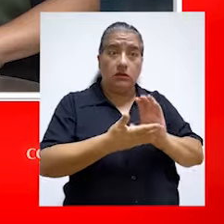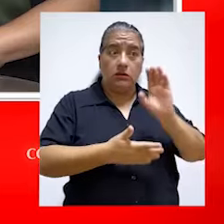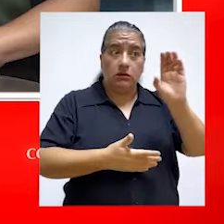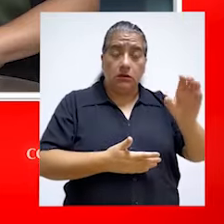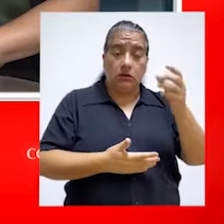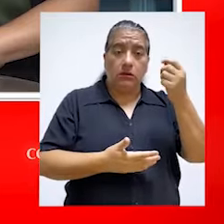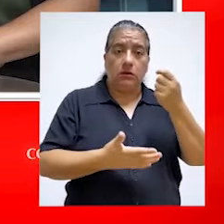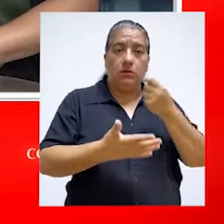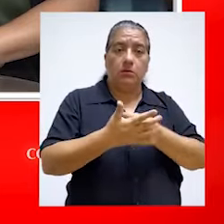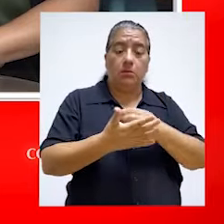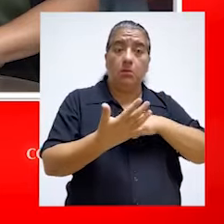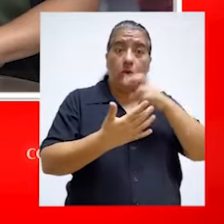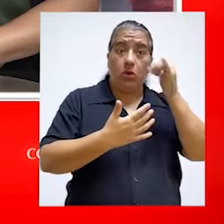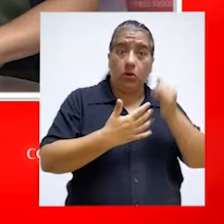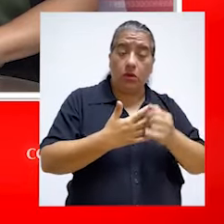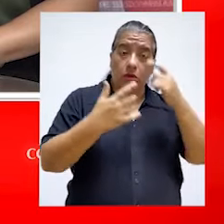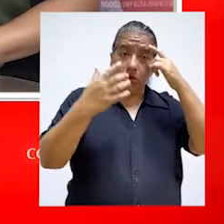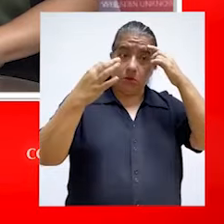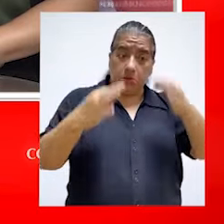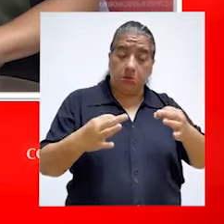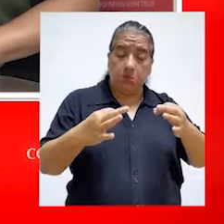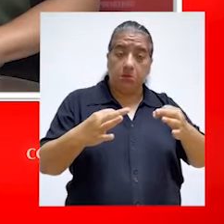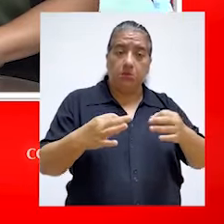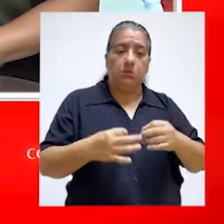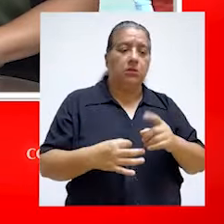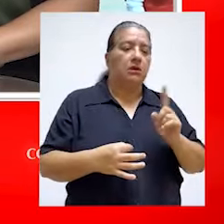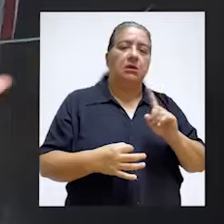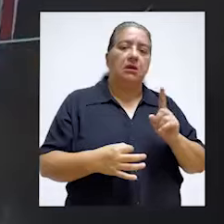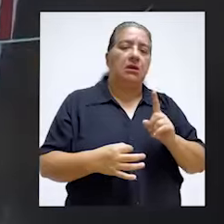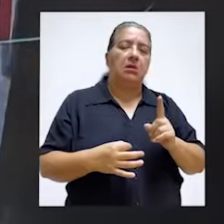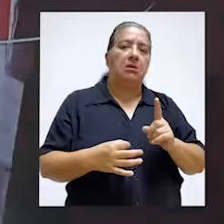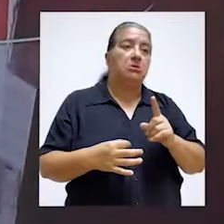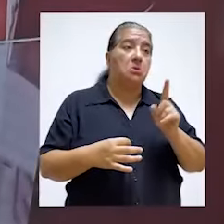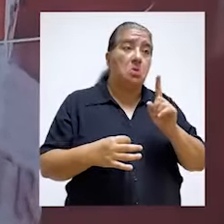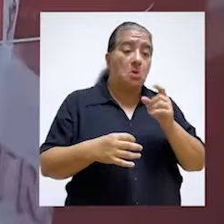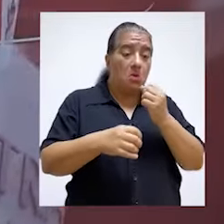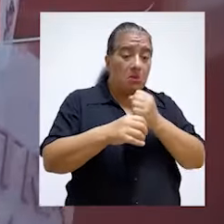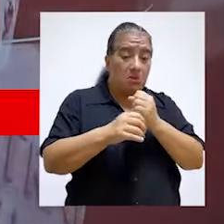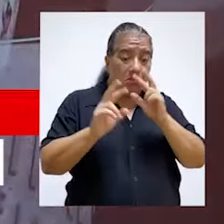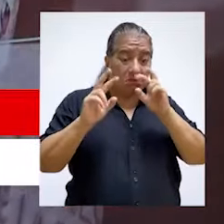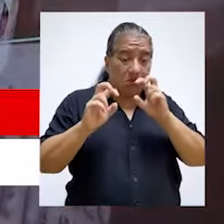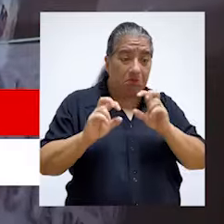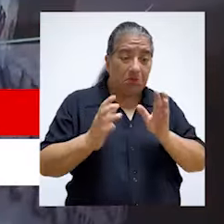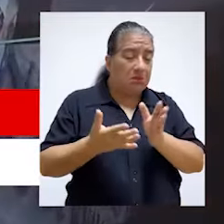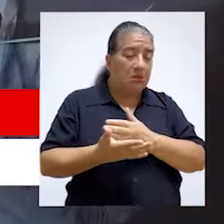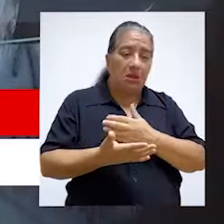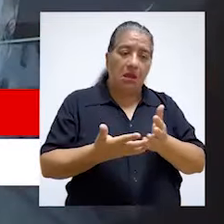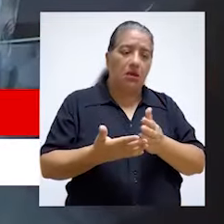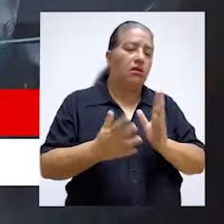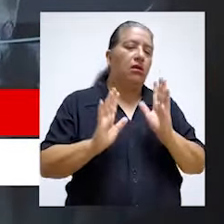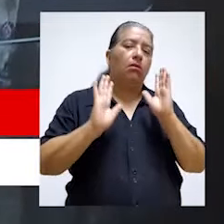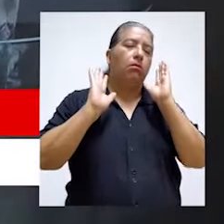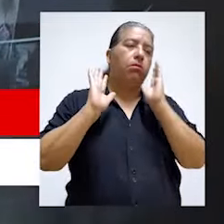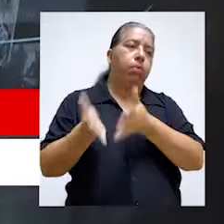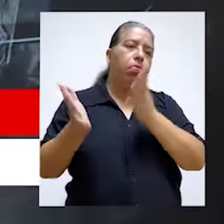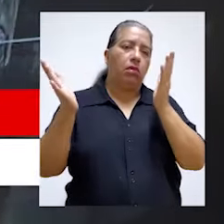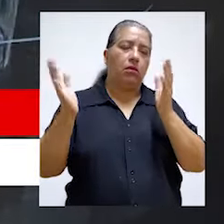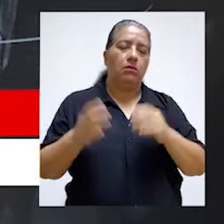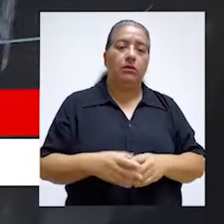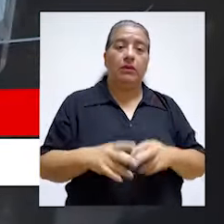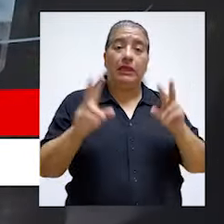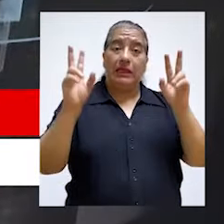ejecutar, porque en muchos casos, por el tema propio de la tecnología, también cambia, obviamente, digamos, algunos aspectos que pueden